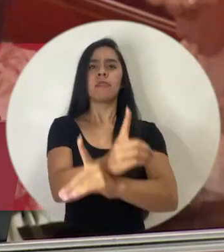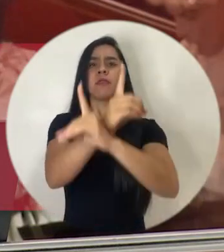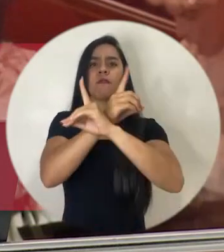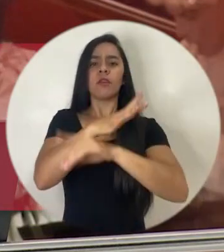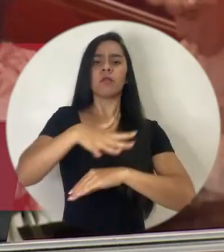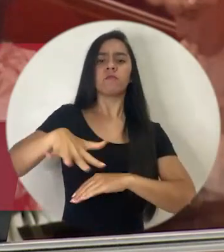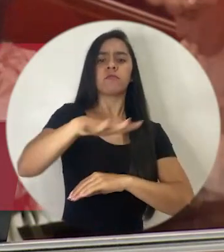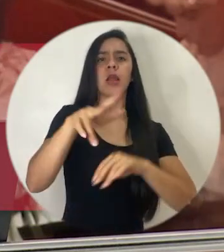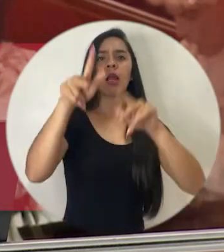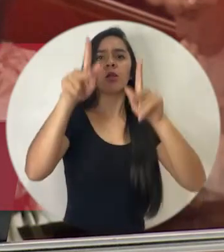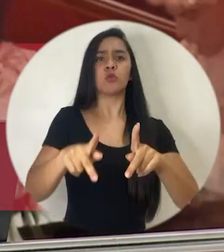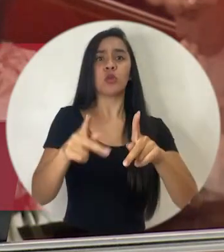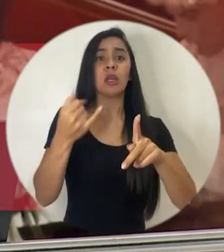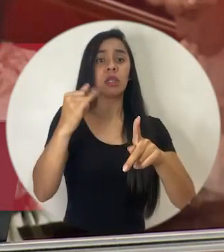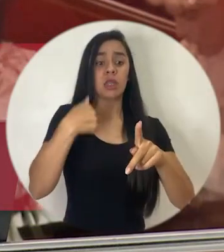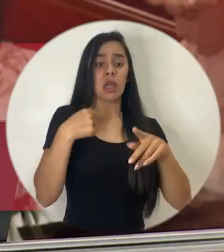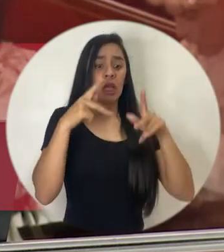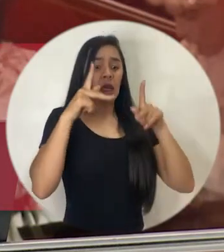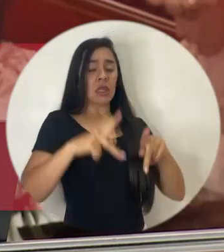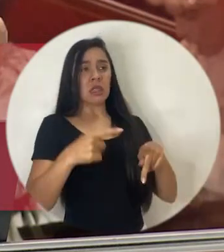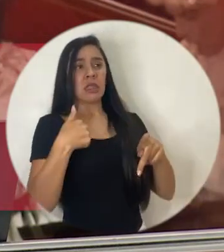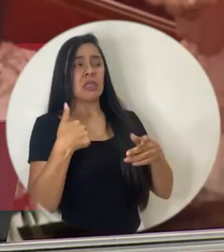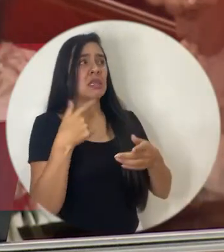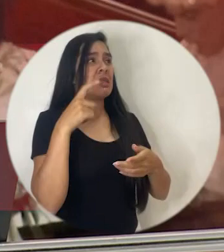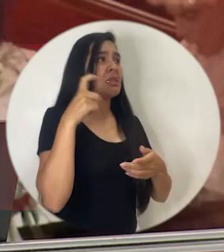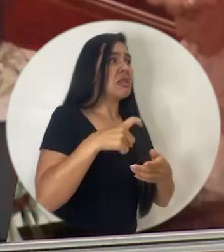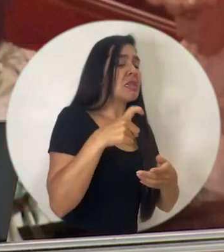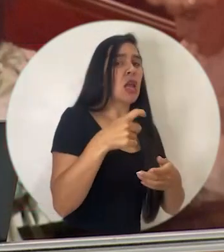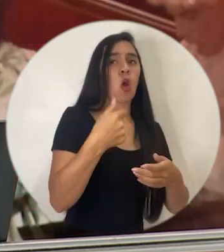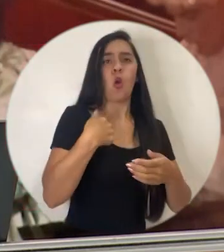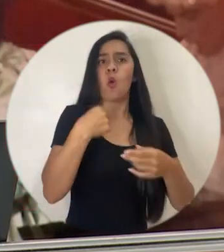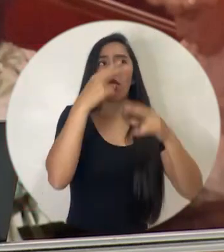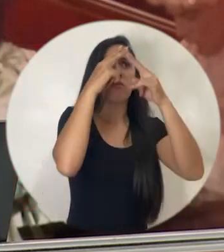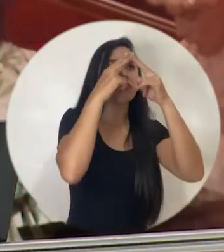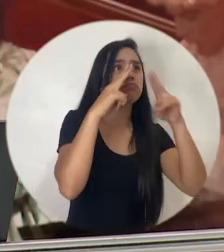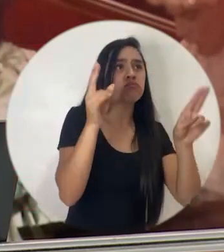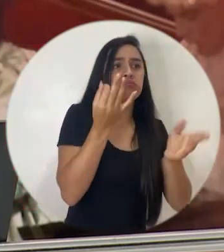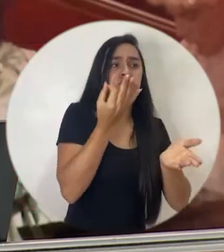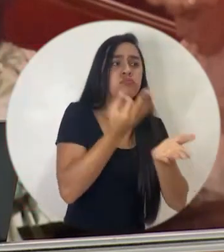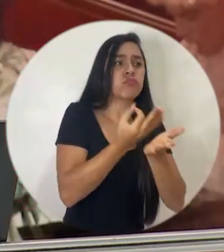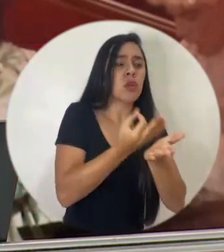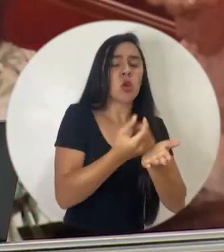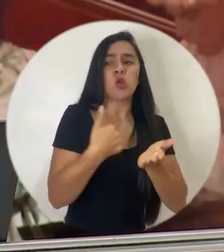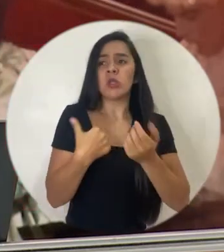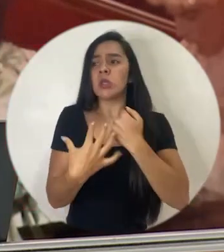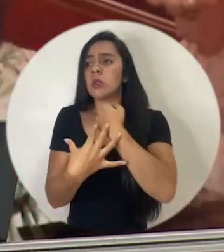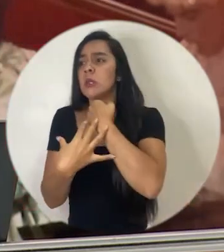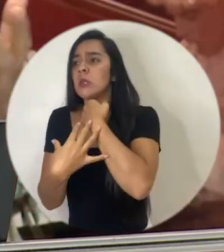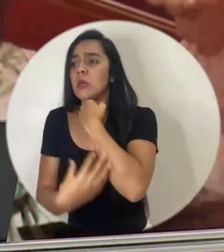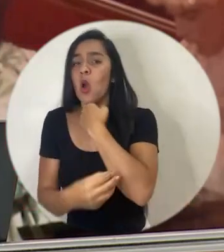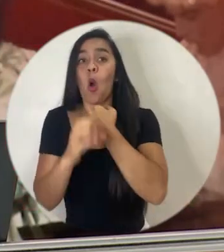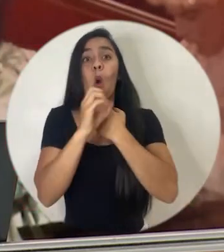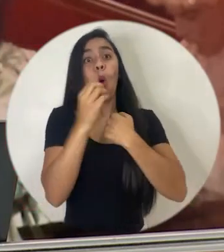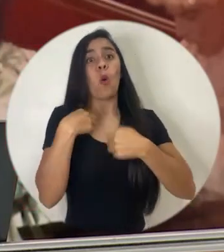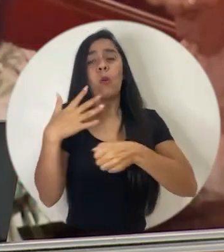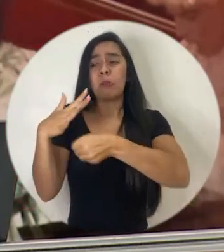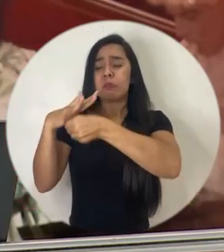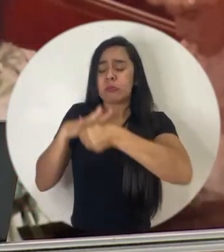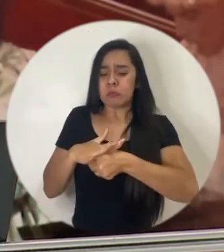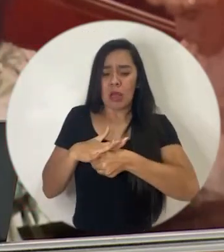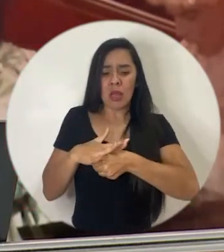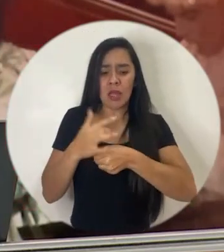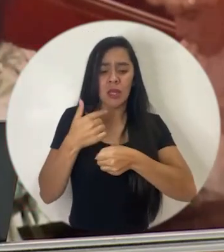o por una situación de calamidad, por ignorancia financiera o por presión, no los